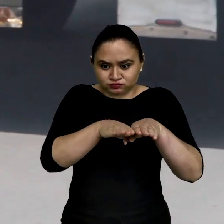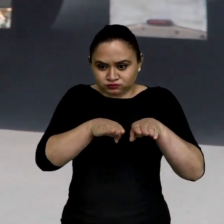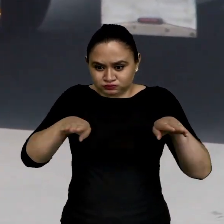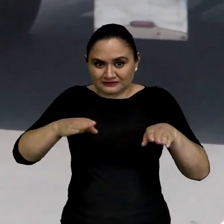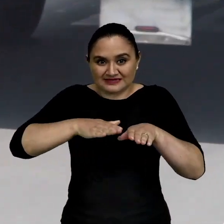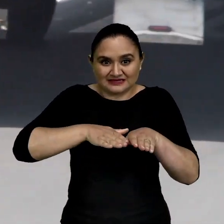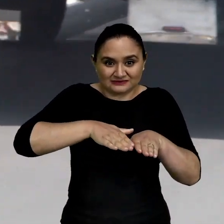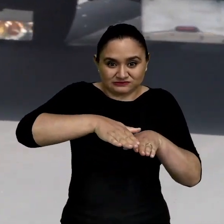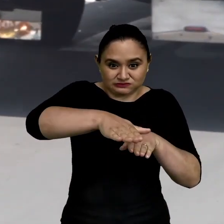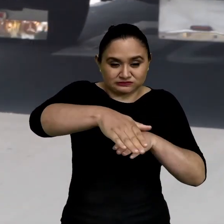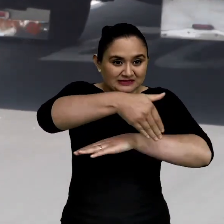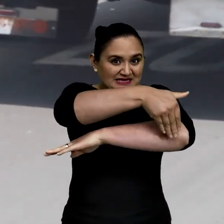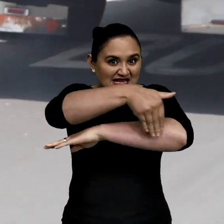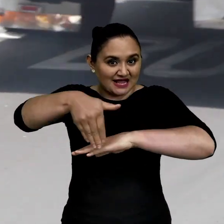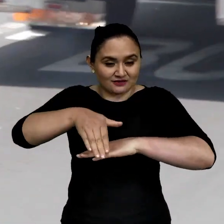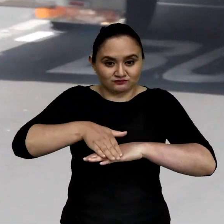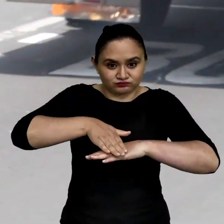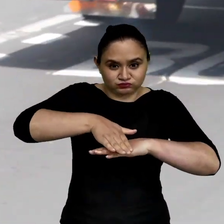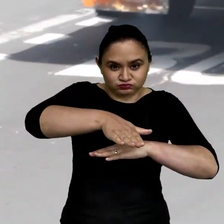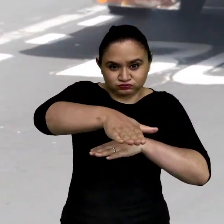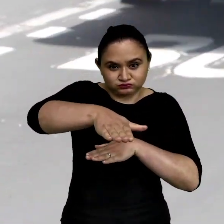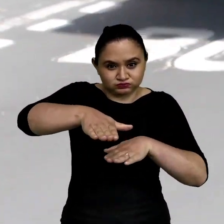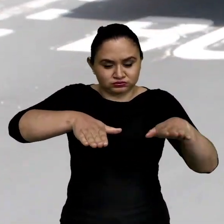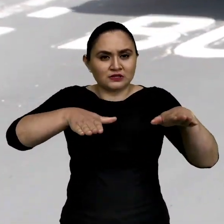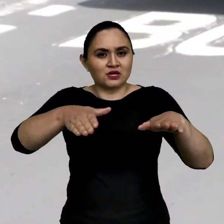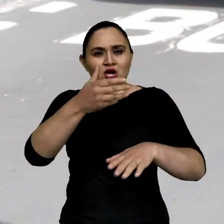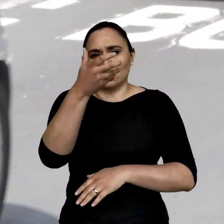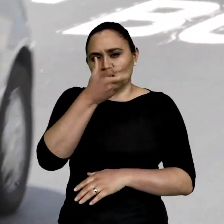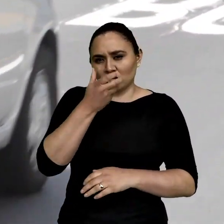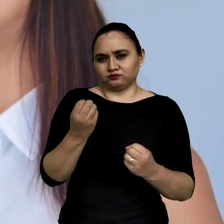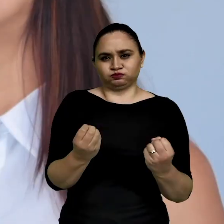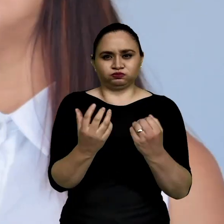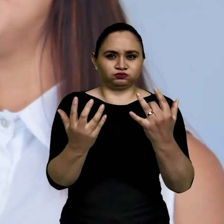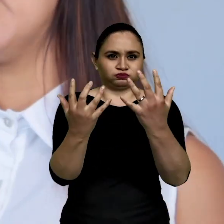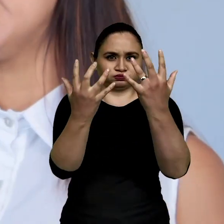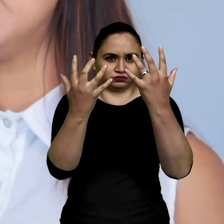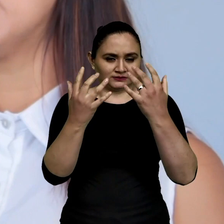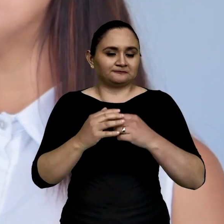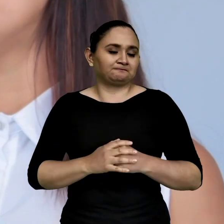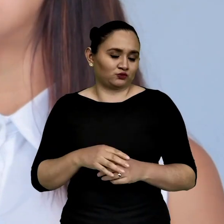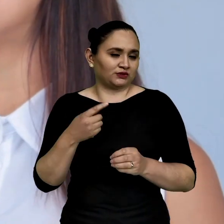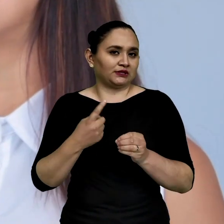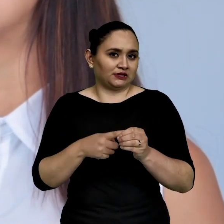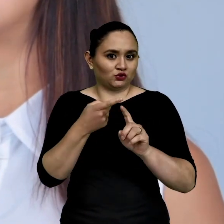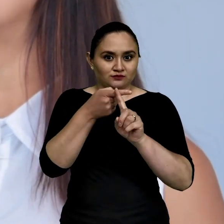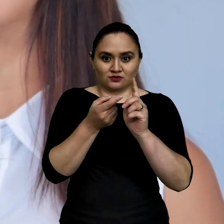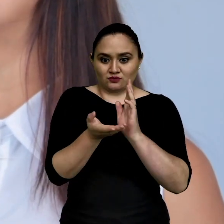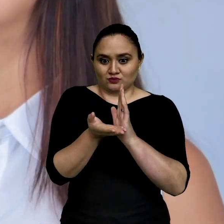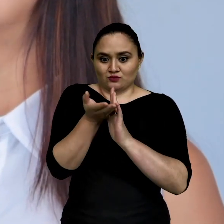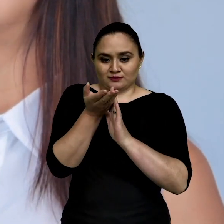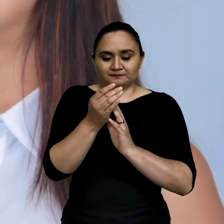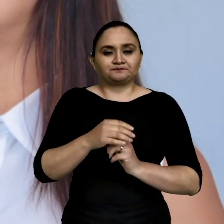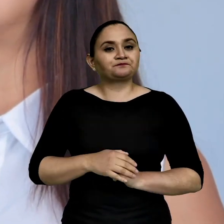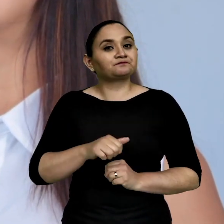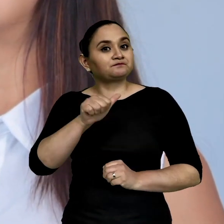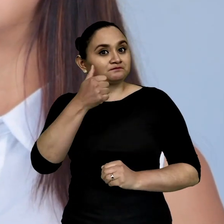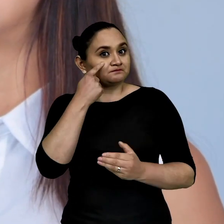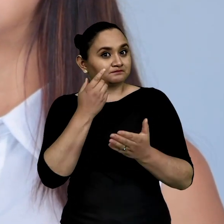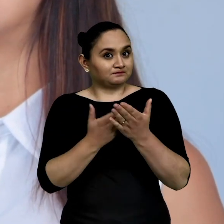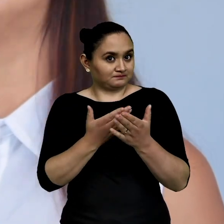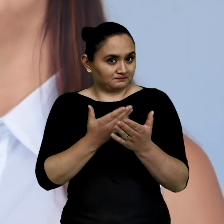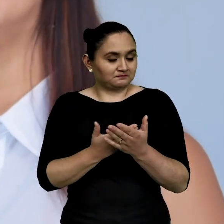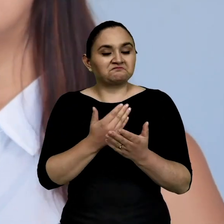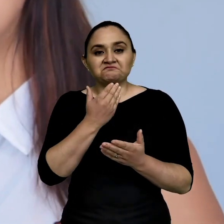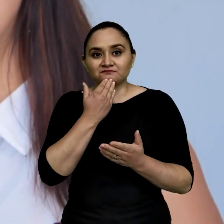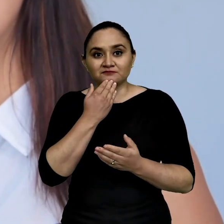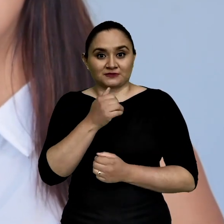asfalto que hay, pero en general la ciudad se está volviendo más caliente, más cálida. Otra evidencia de cambio climático que se encontró es que